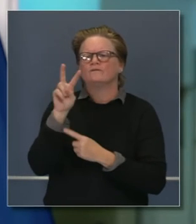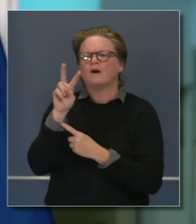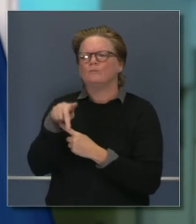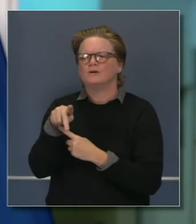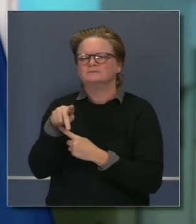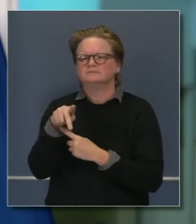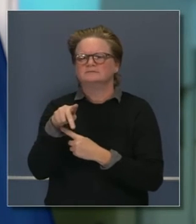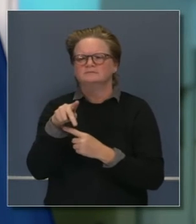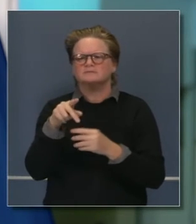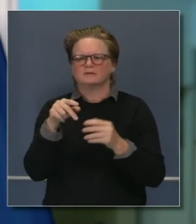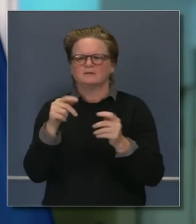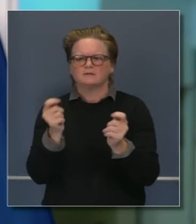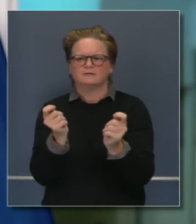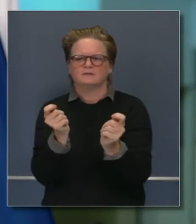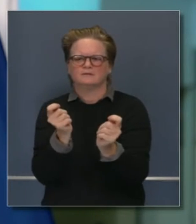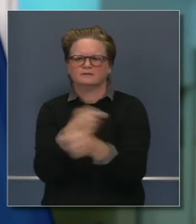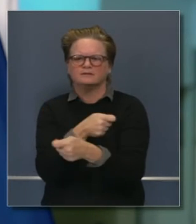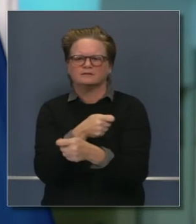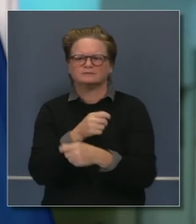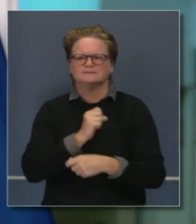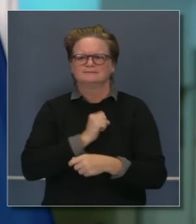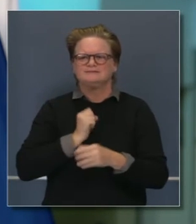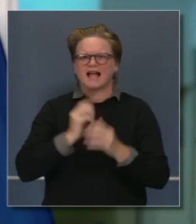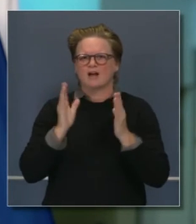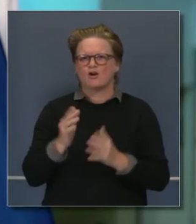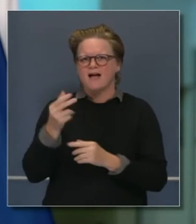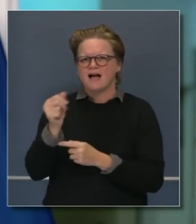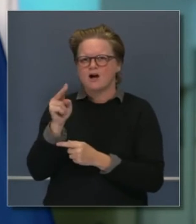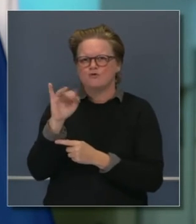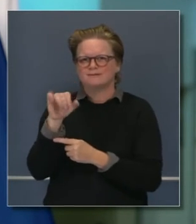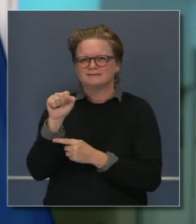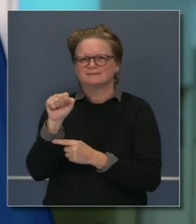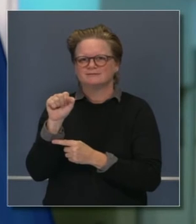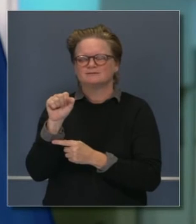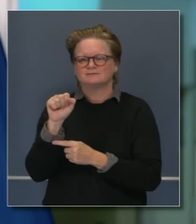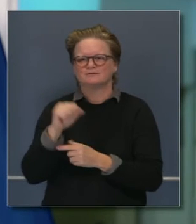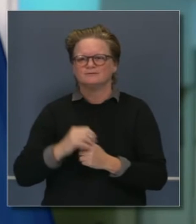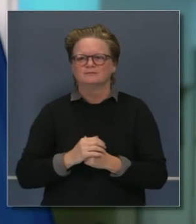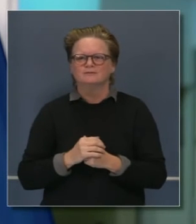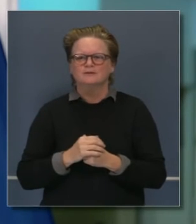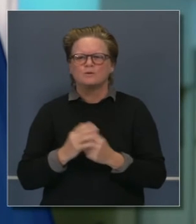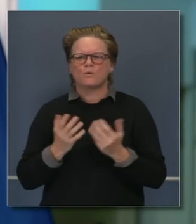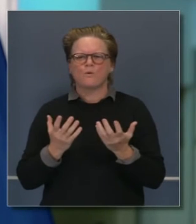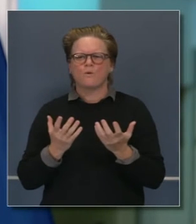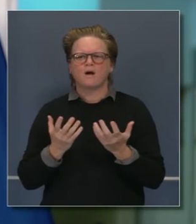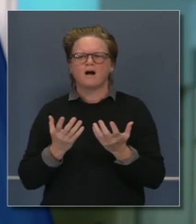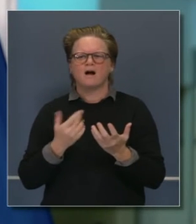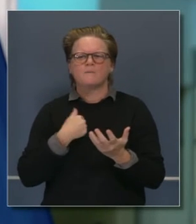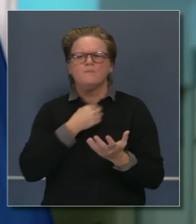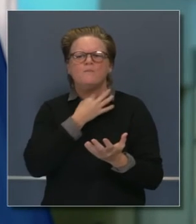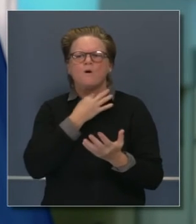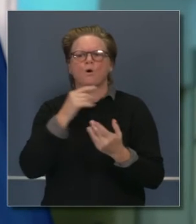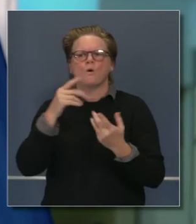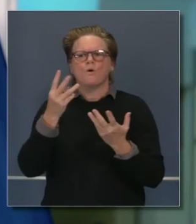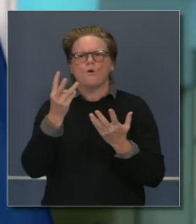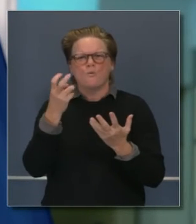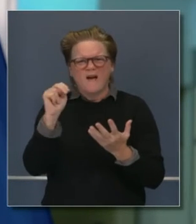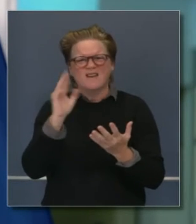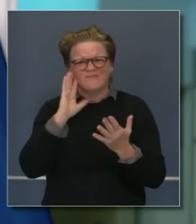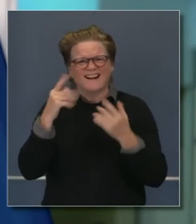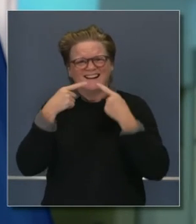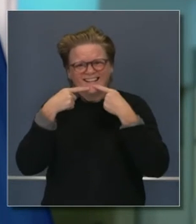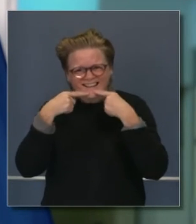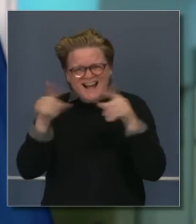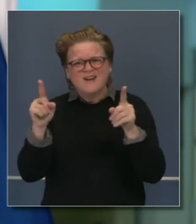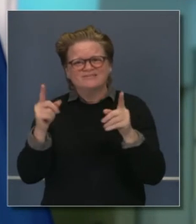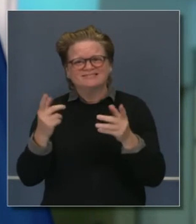para la vicepresidente electa Harris. Pero lo anunciará en las próximas semanas.